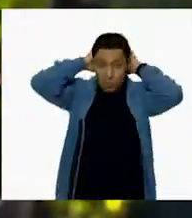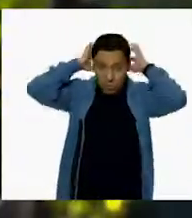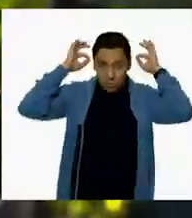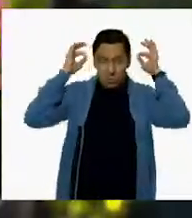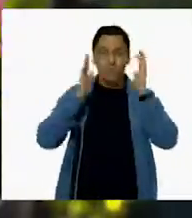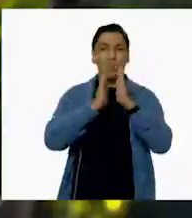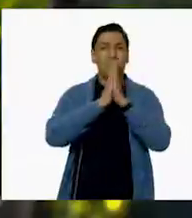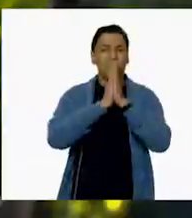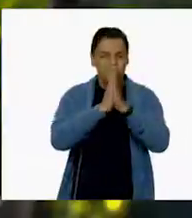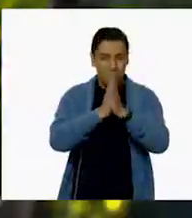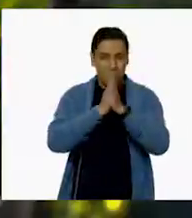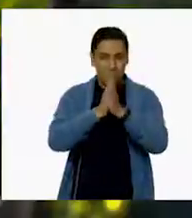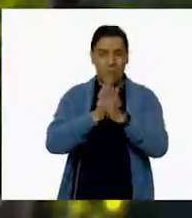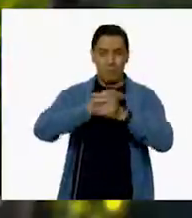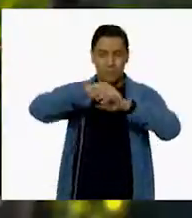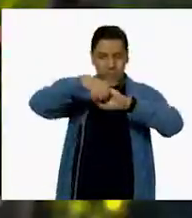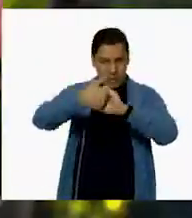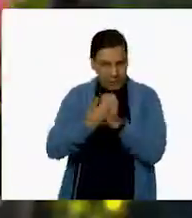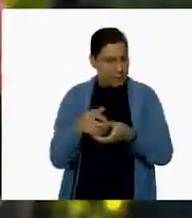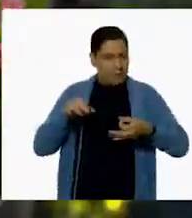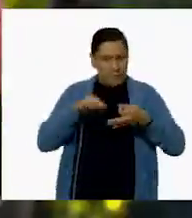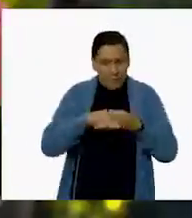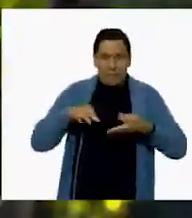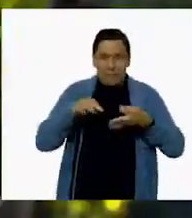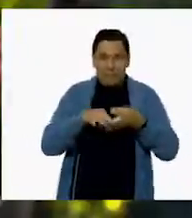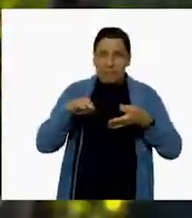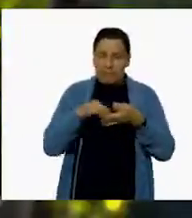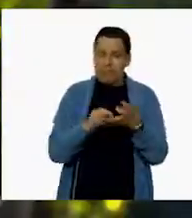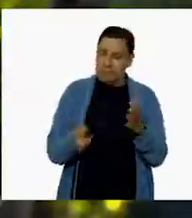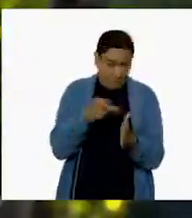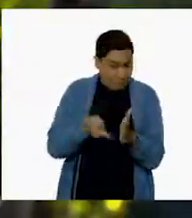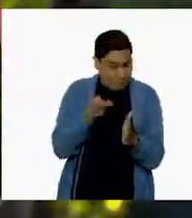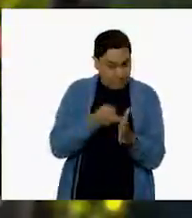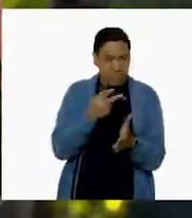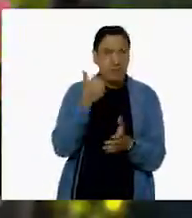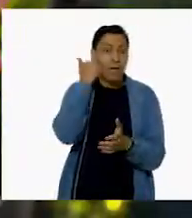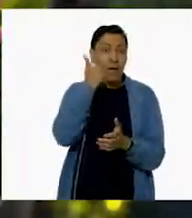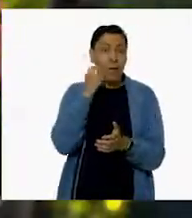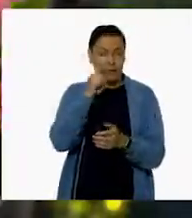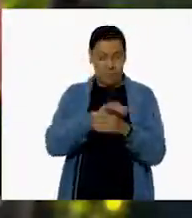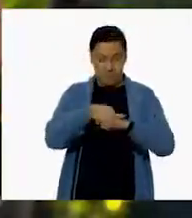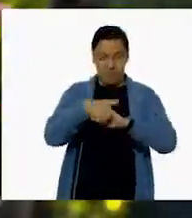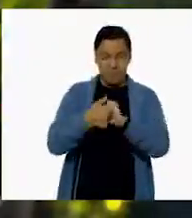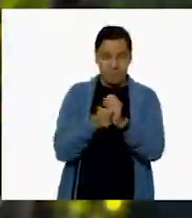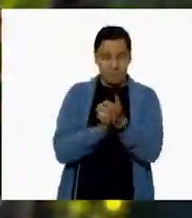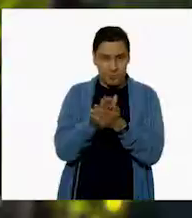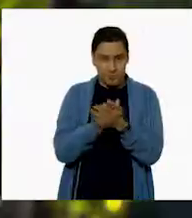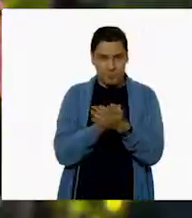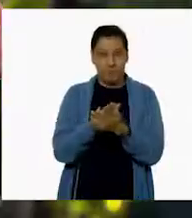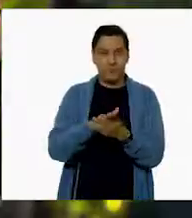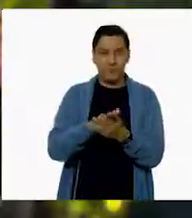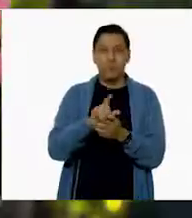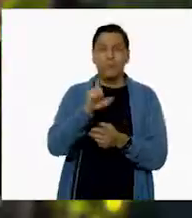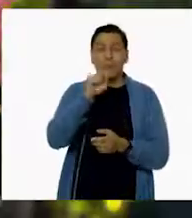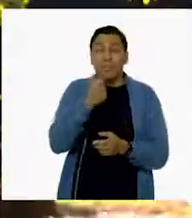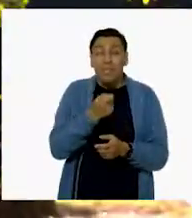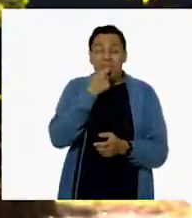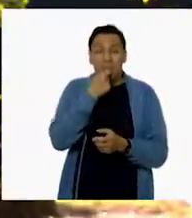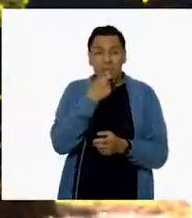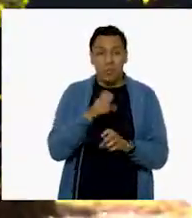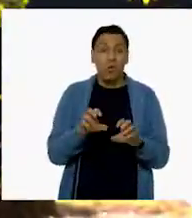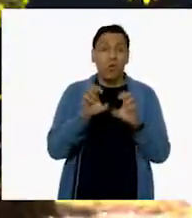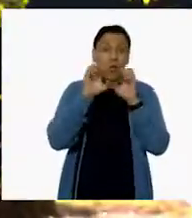el cubrebocas. Lava tus manos frecuentemente con agua y con jabón por lo menos durante 20 segundos.